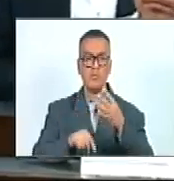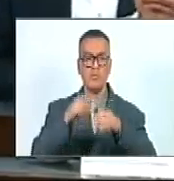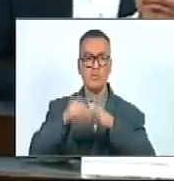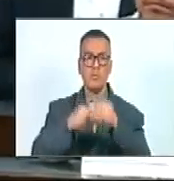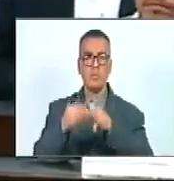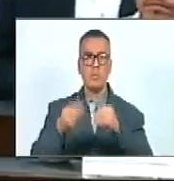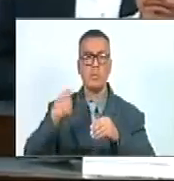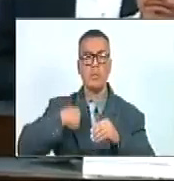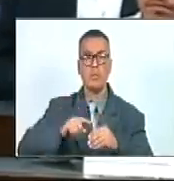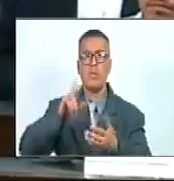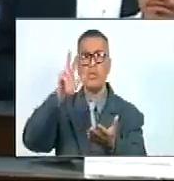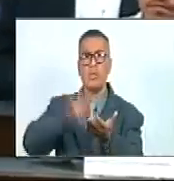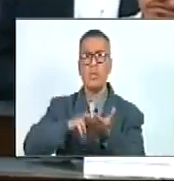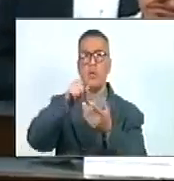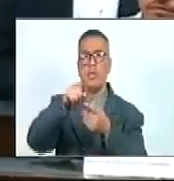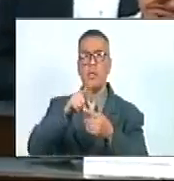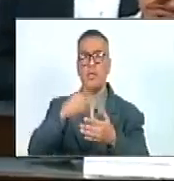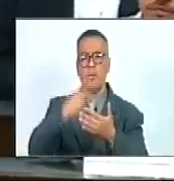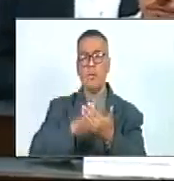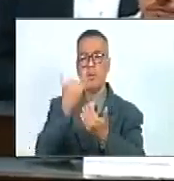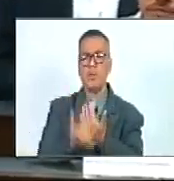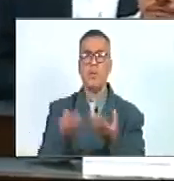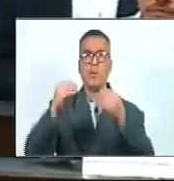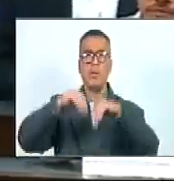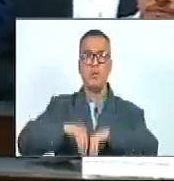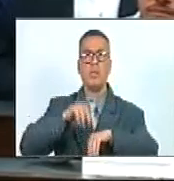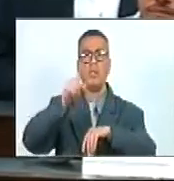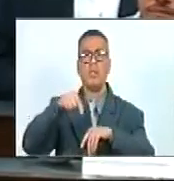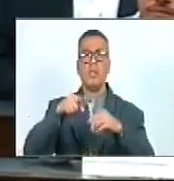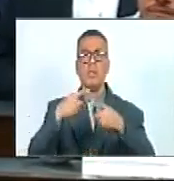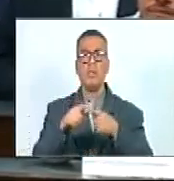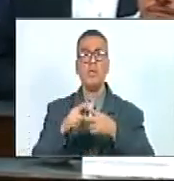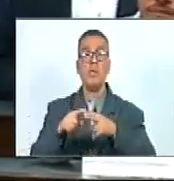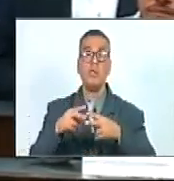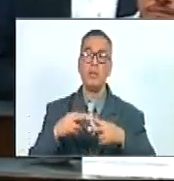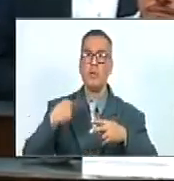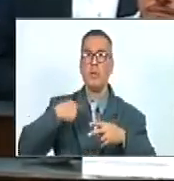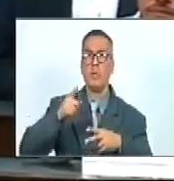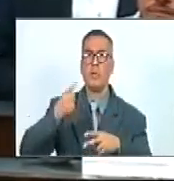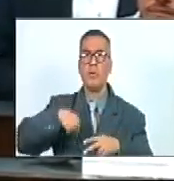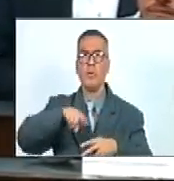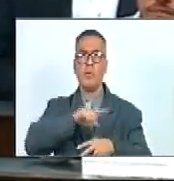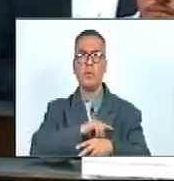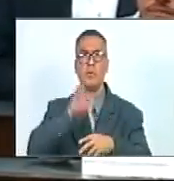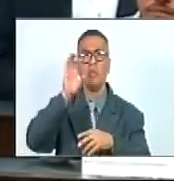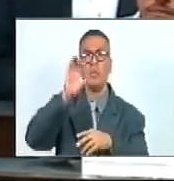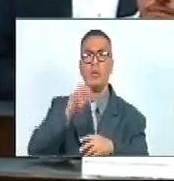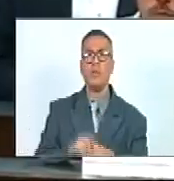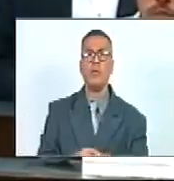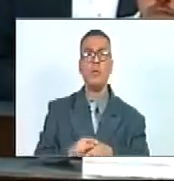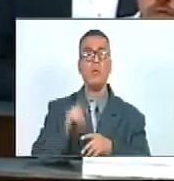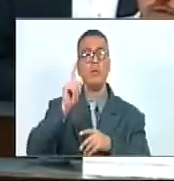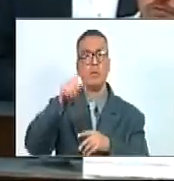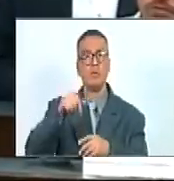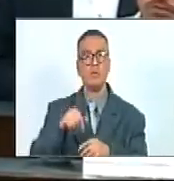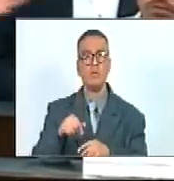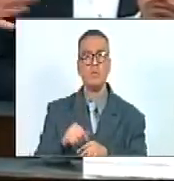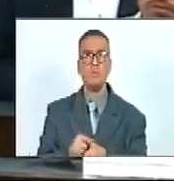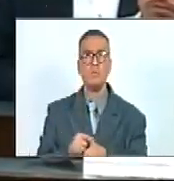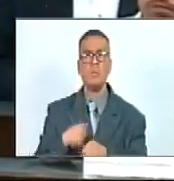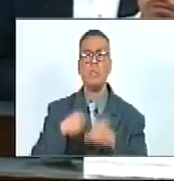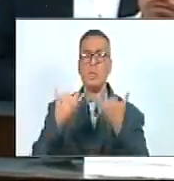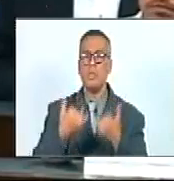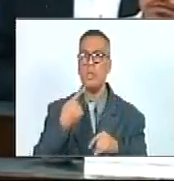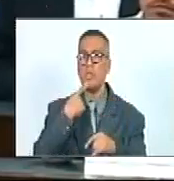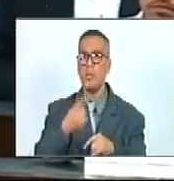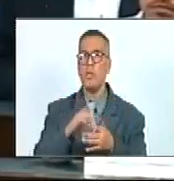Debemos Aprobar Este Proyecto De Acuerdo Hablando De Las Virtudes Que Tenemos Como País Y Como Nación Ya Mencionaba